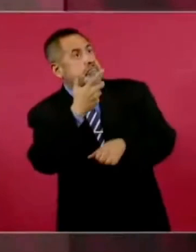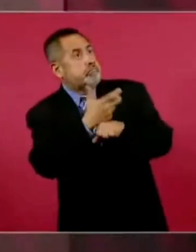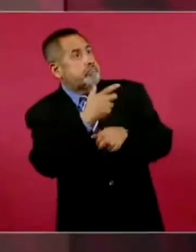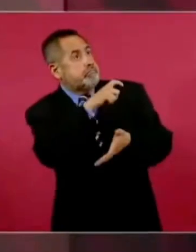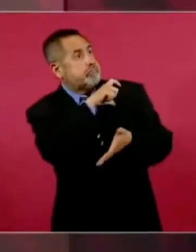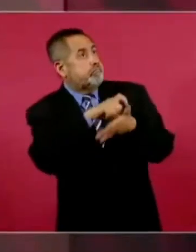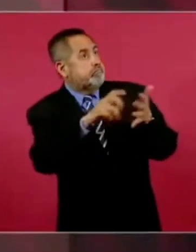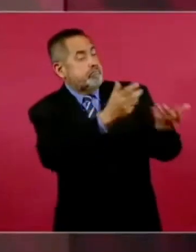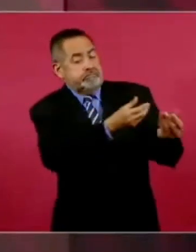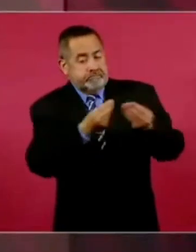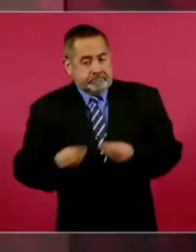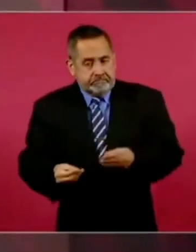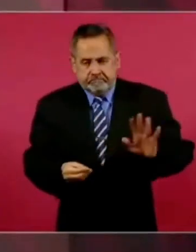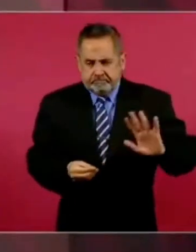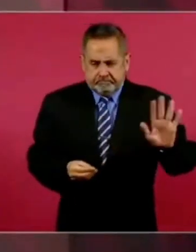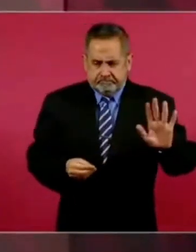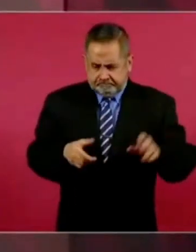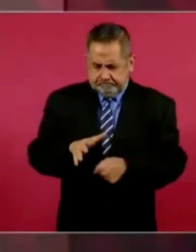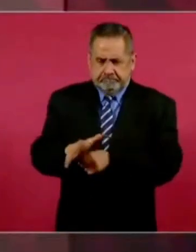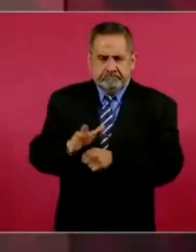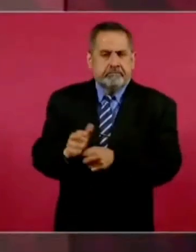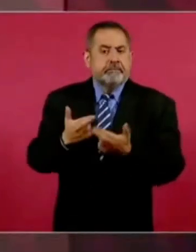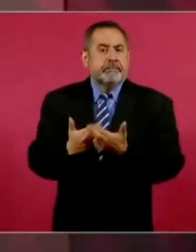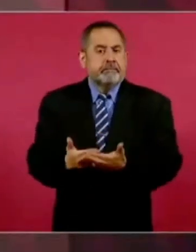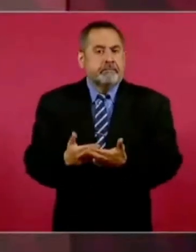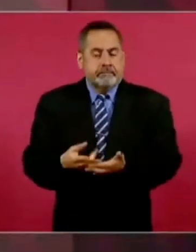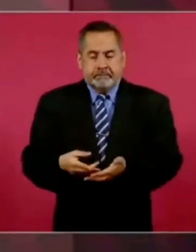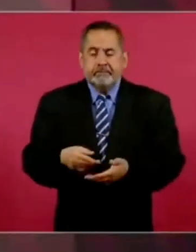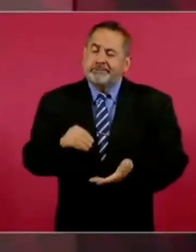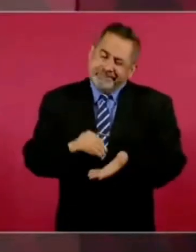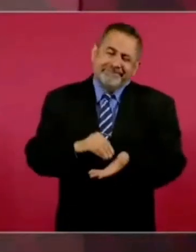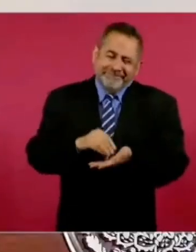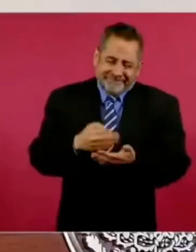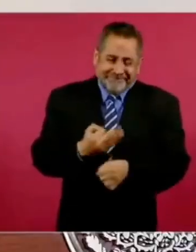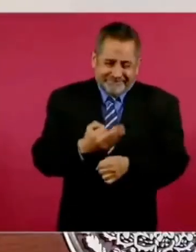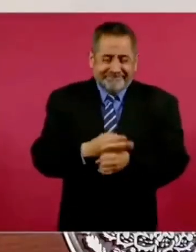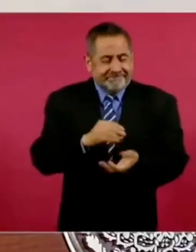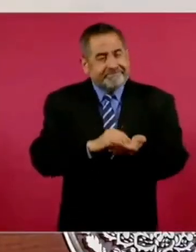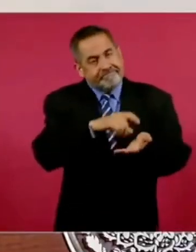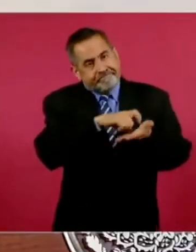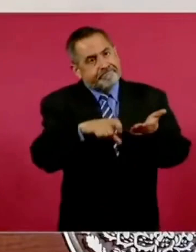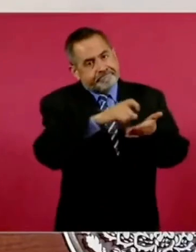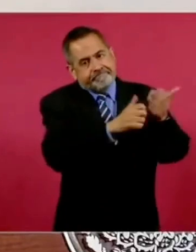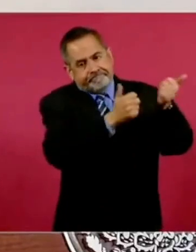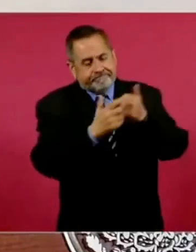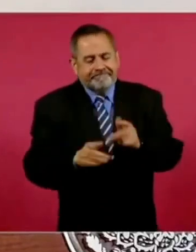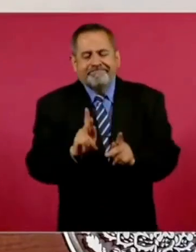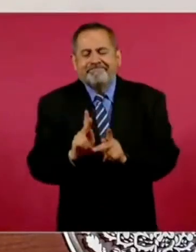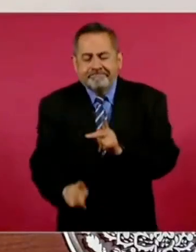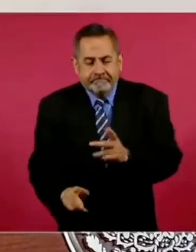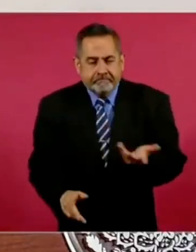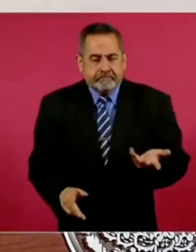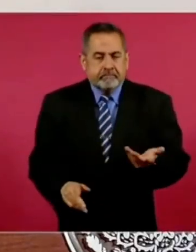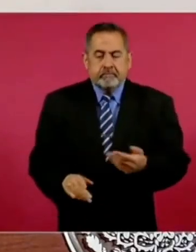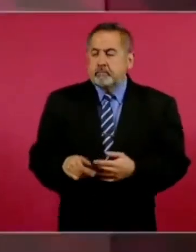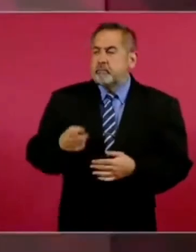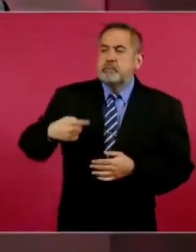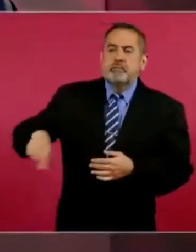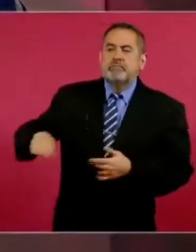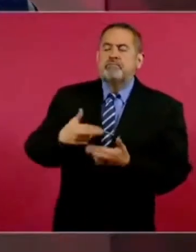extranjero?, que todavía tenemos que comprar, porque se llegaron